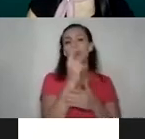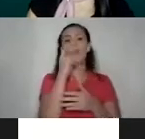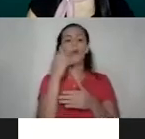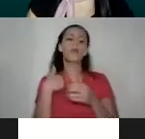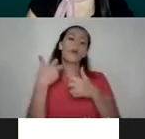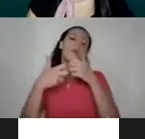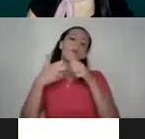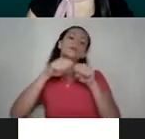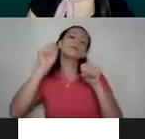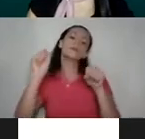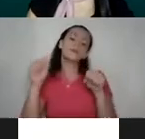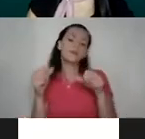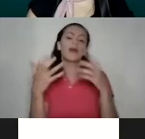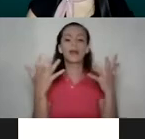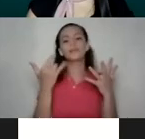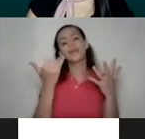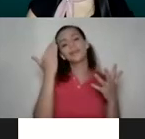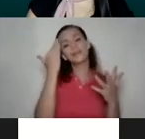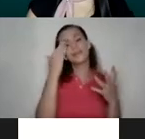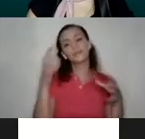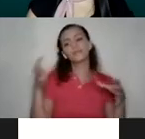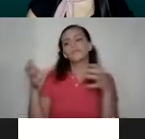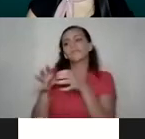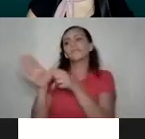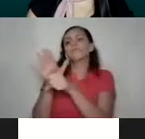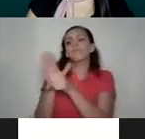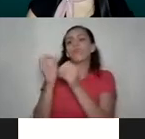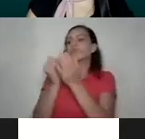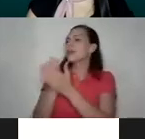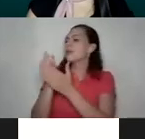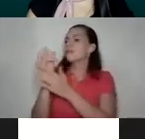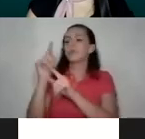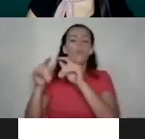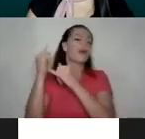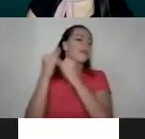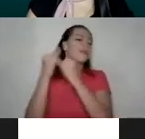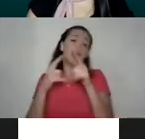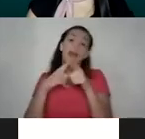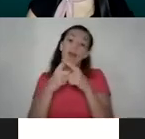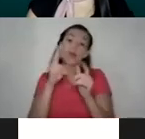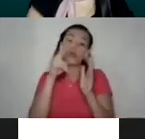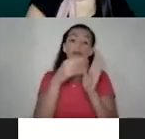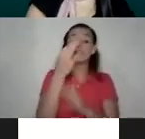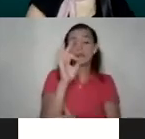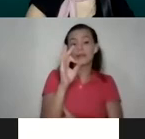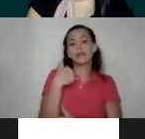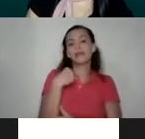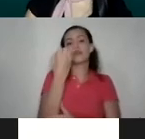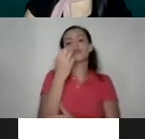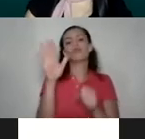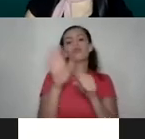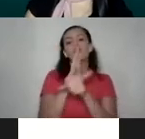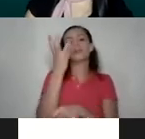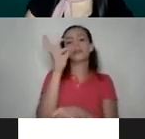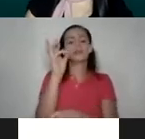que conlleva, que ya lo sabemos, la saturación que muchas investigaciones nos llevan a su final. Entonces, en el 2019 hay un total de 16 femicidios.